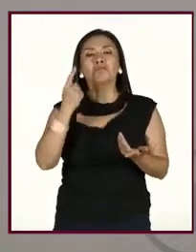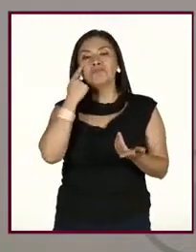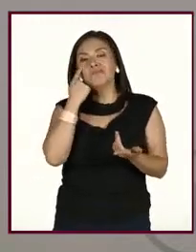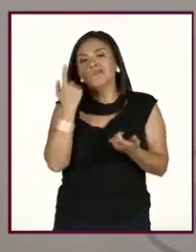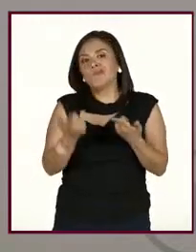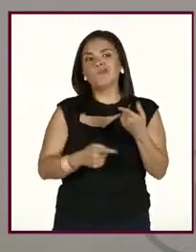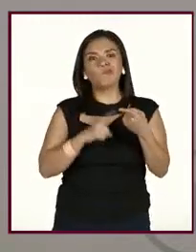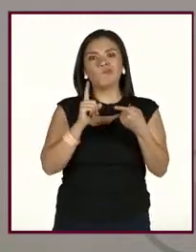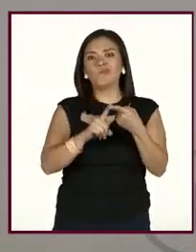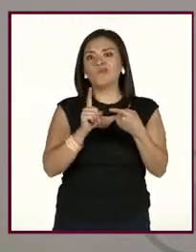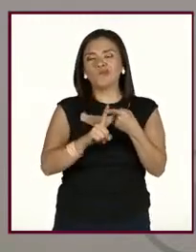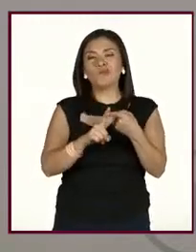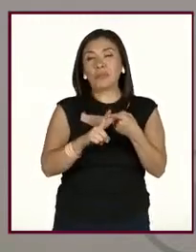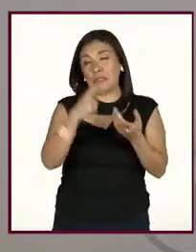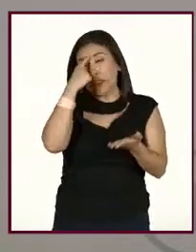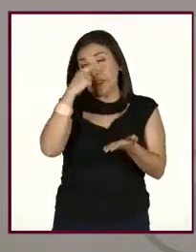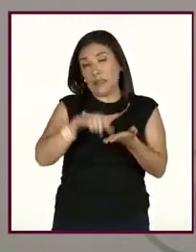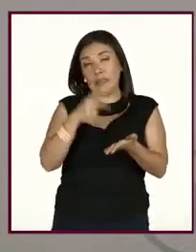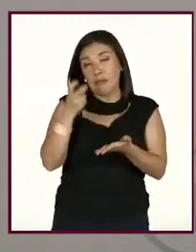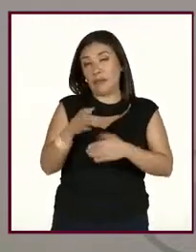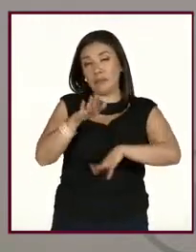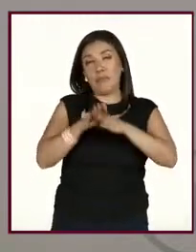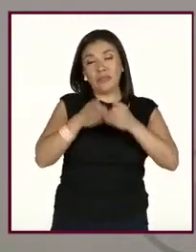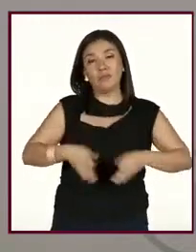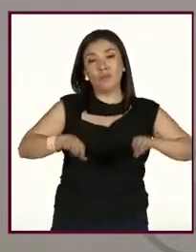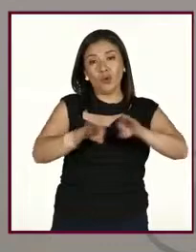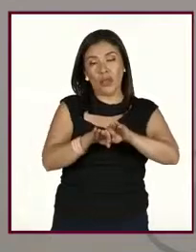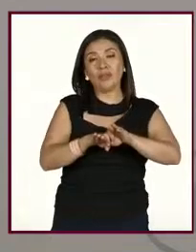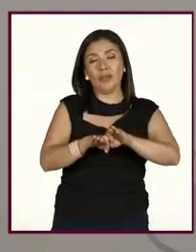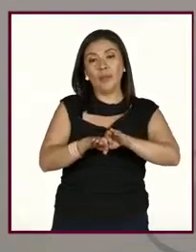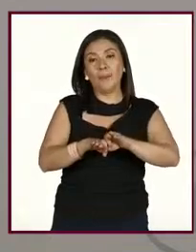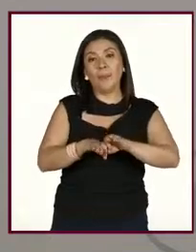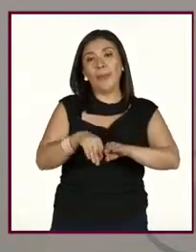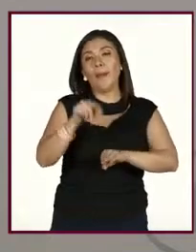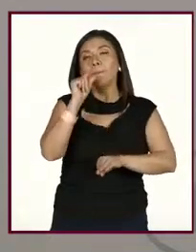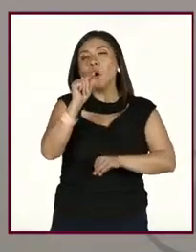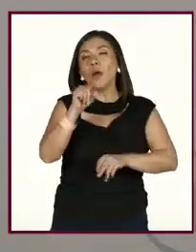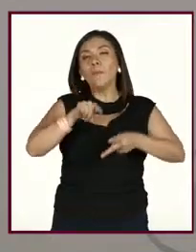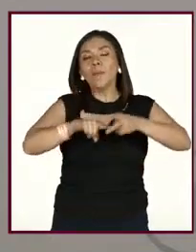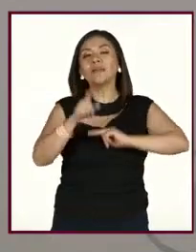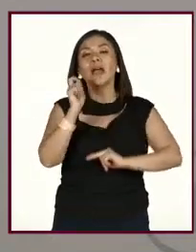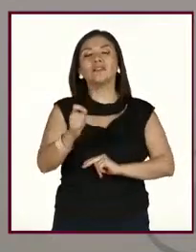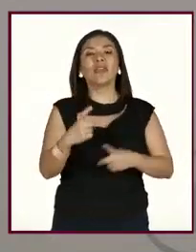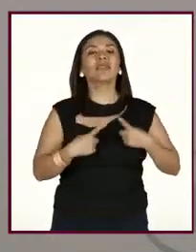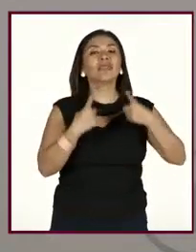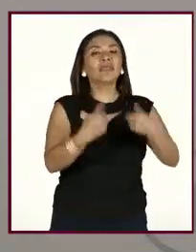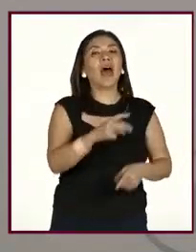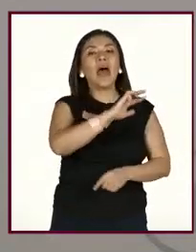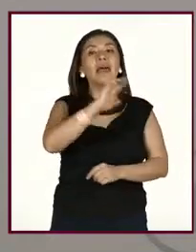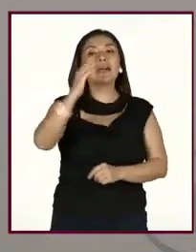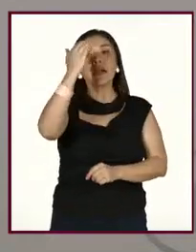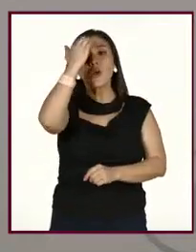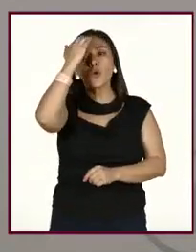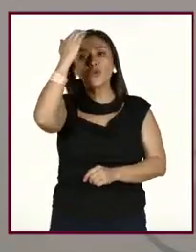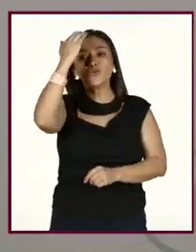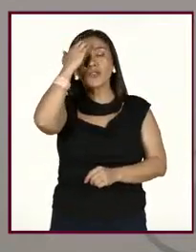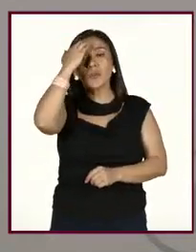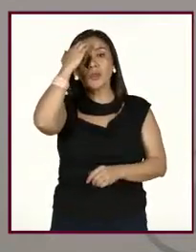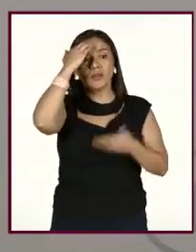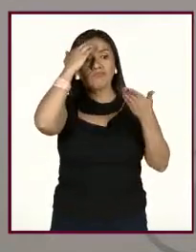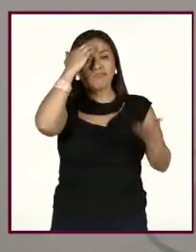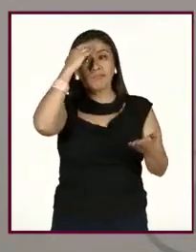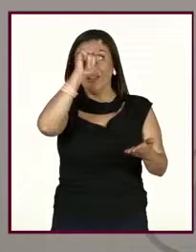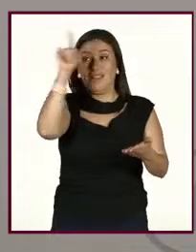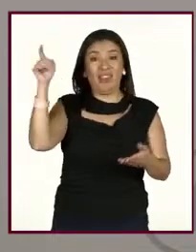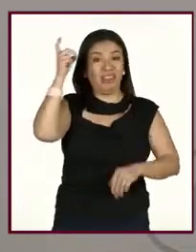y yo creo que la más importante para empezar a hacer este cambio es reconocer la parte de